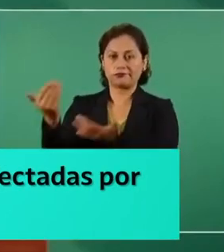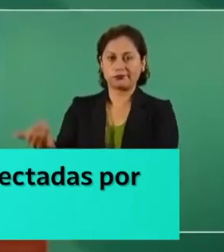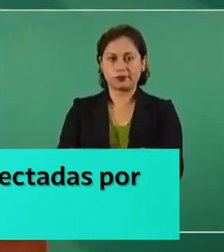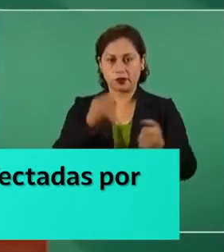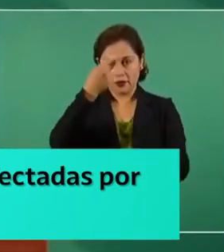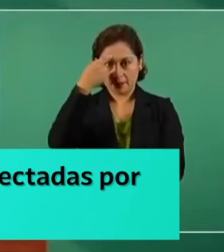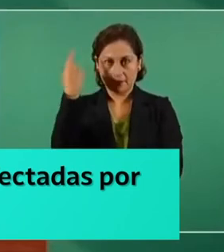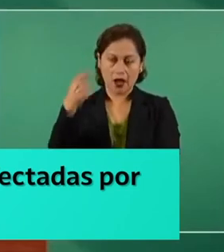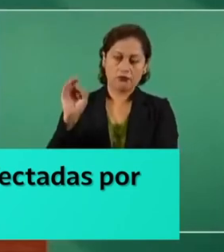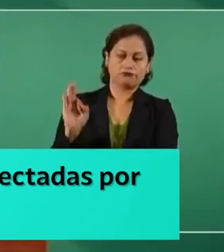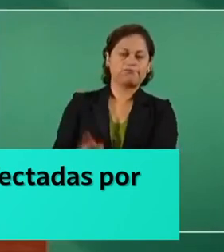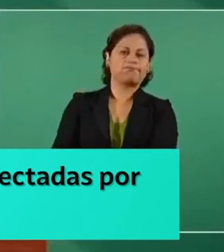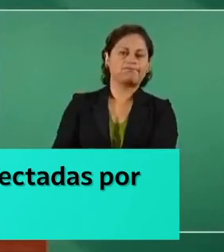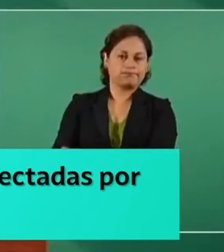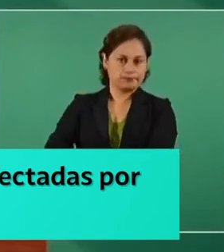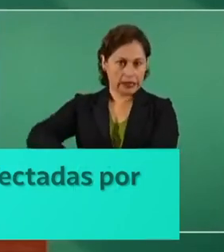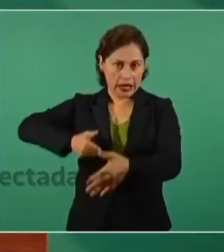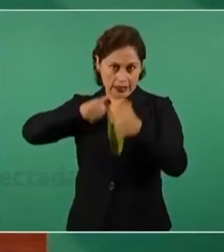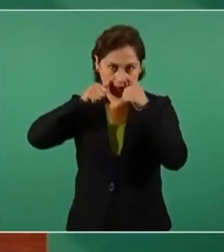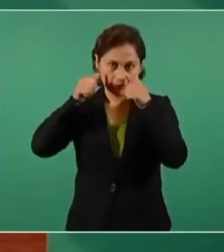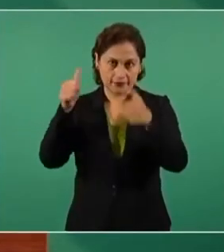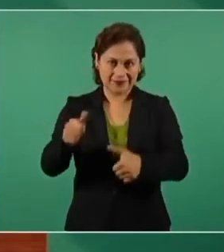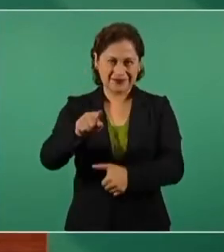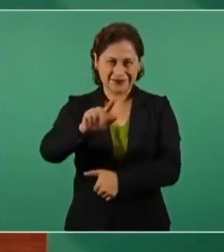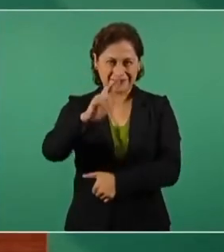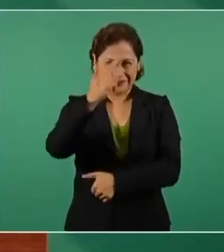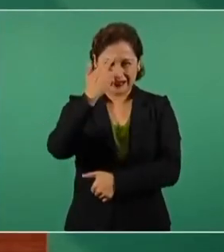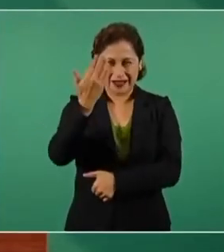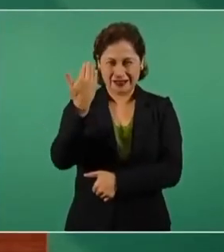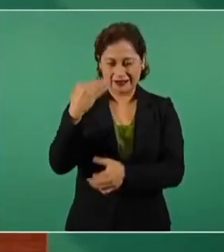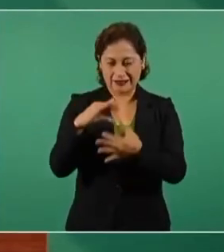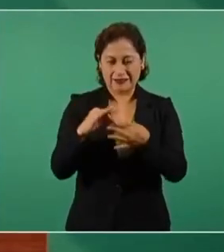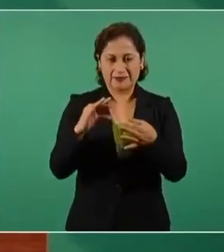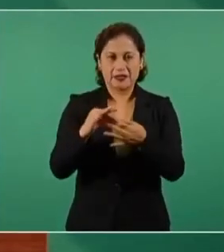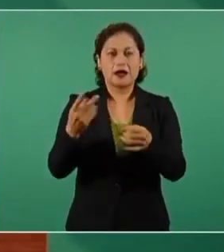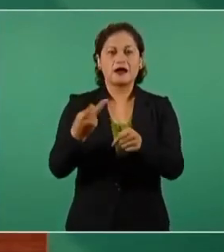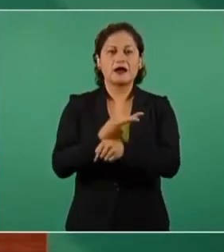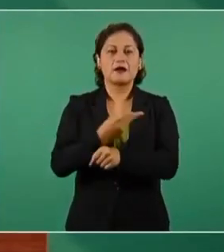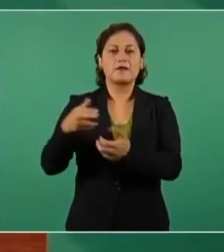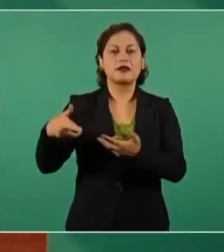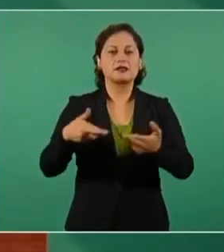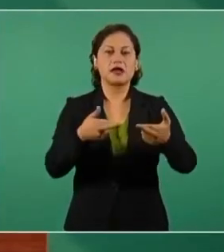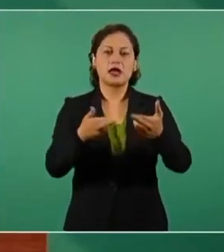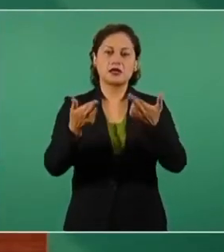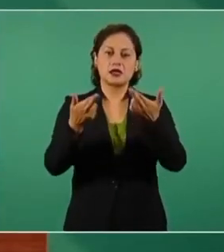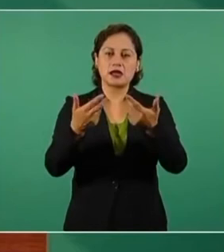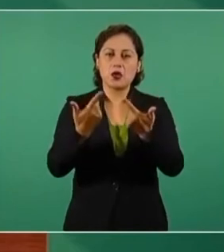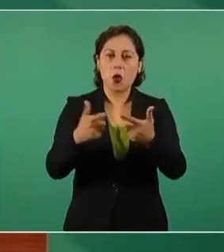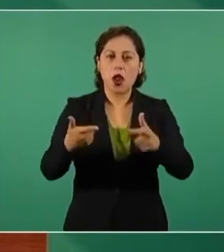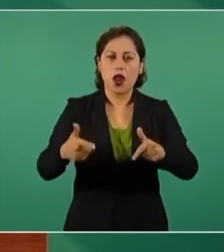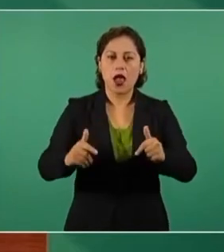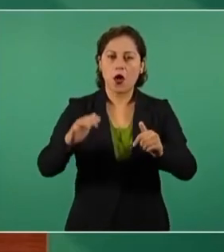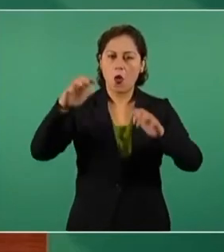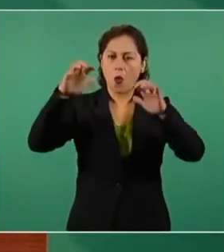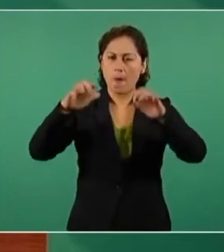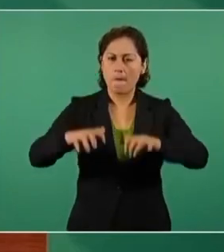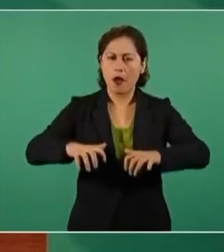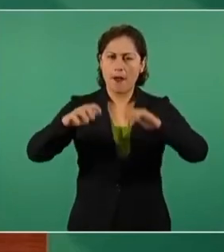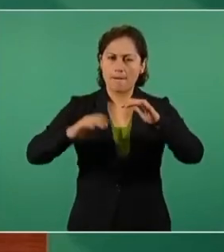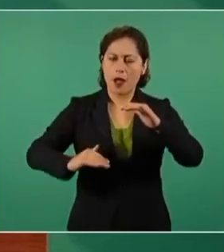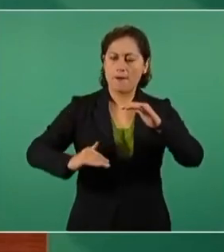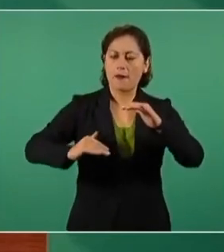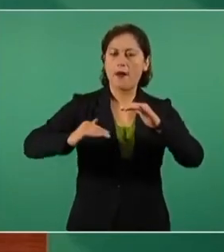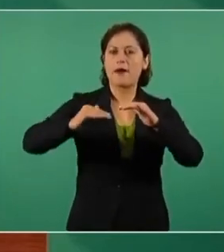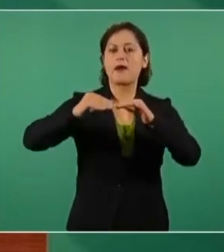accidente, por lo que estábamos hablando de las presas y tal vez el posible desbordamiento